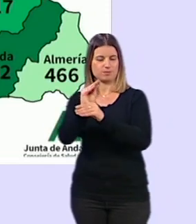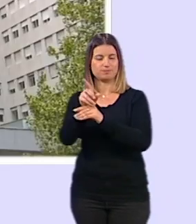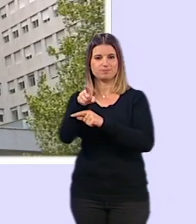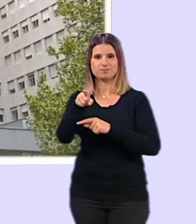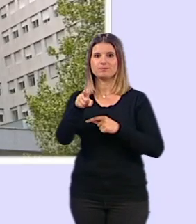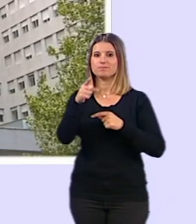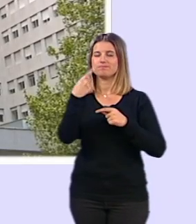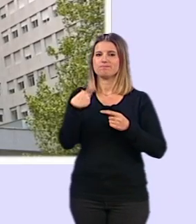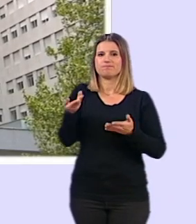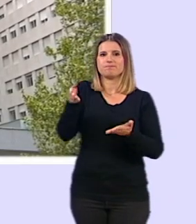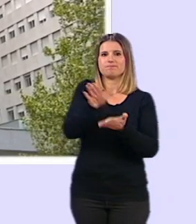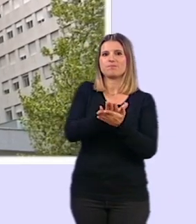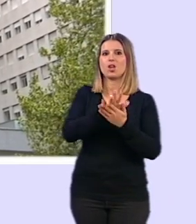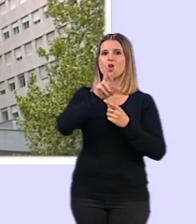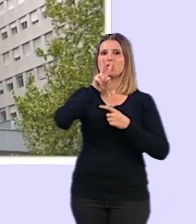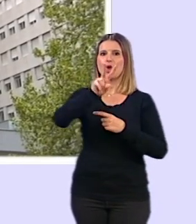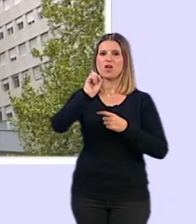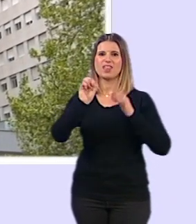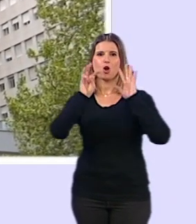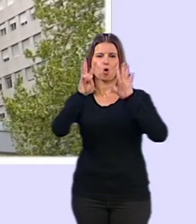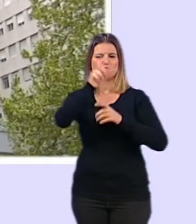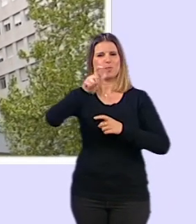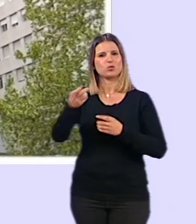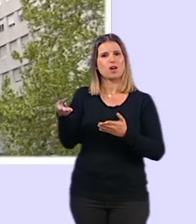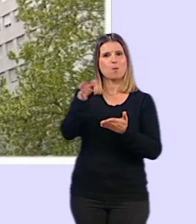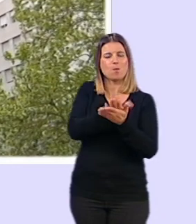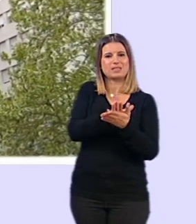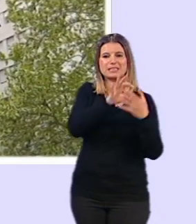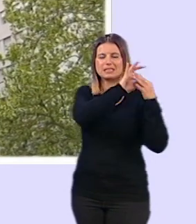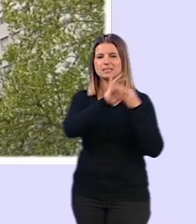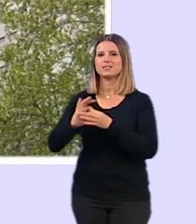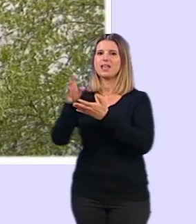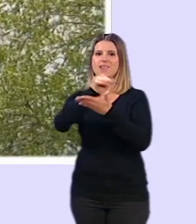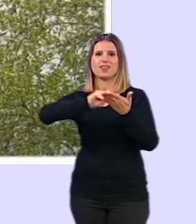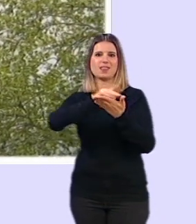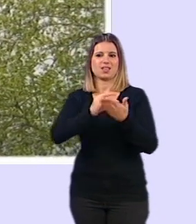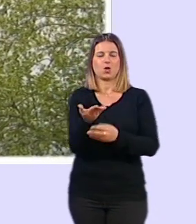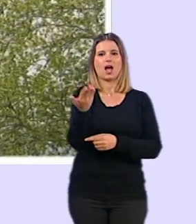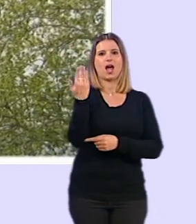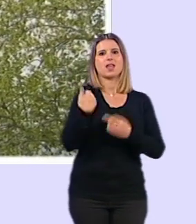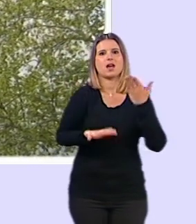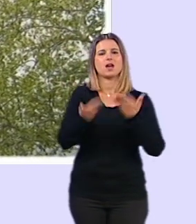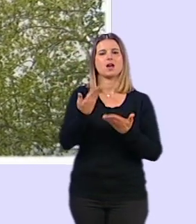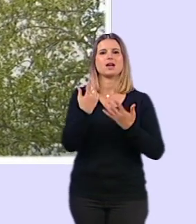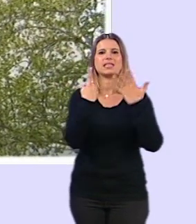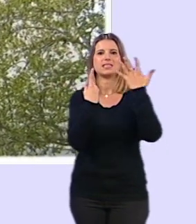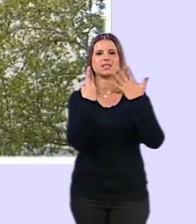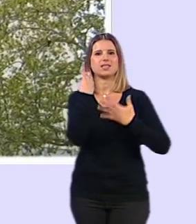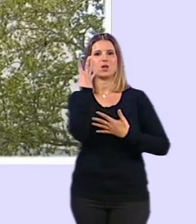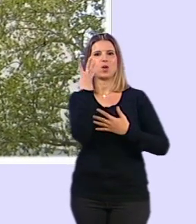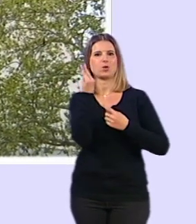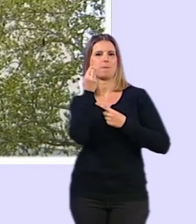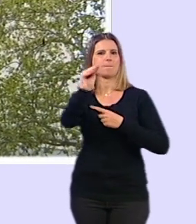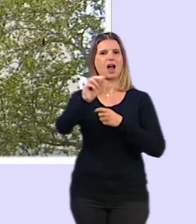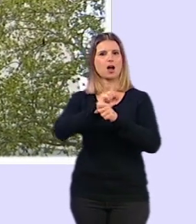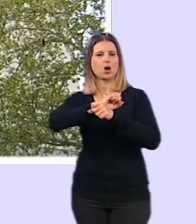y han fallecido 208 personas. En relación a los datos facilitados en el día de ayer hay 64 casos